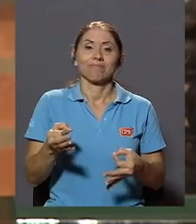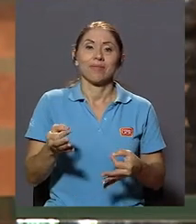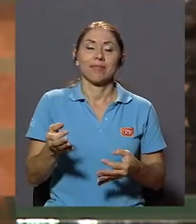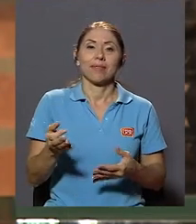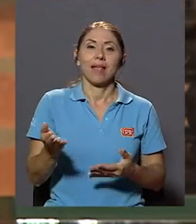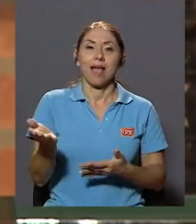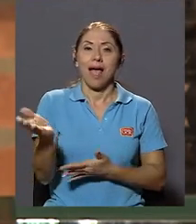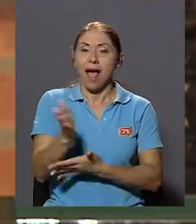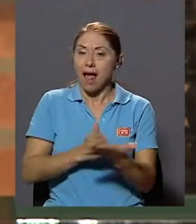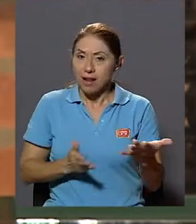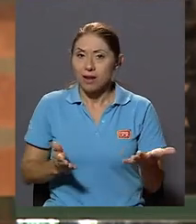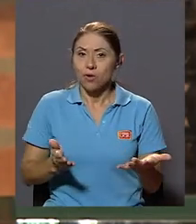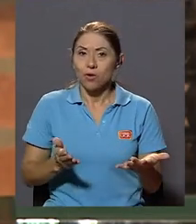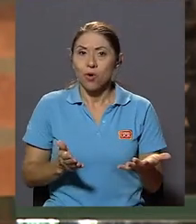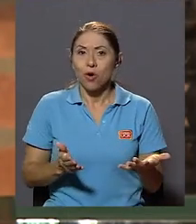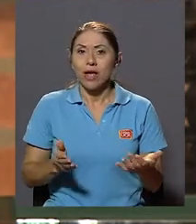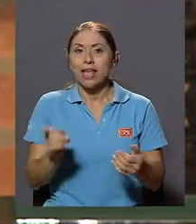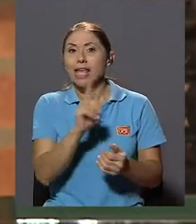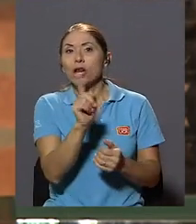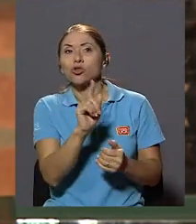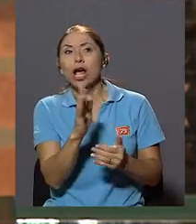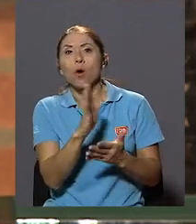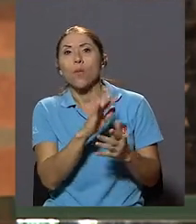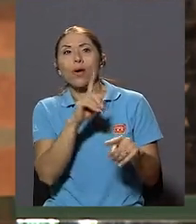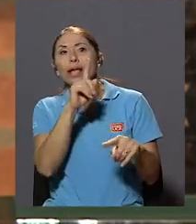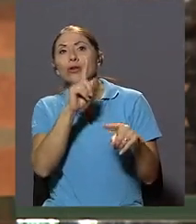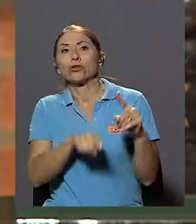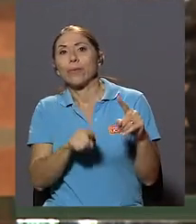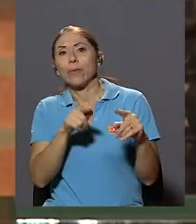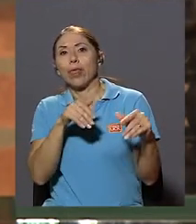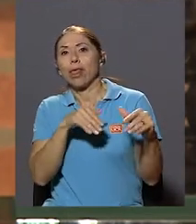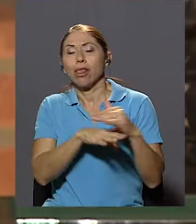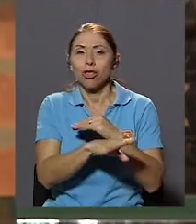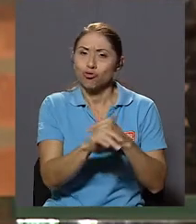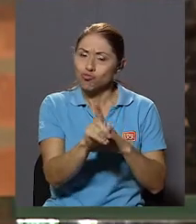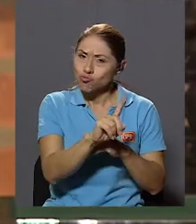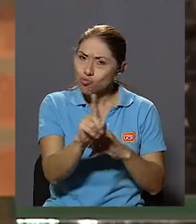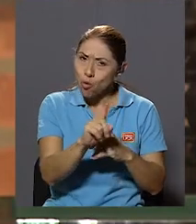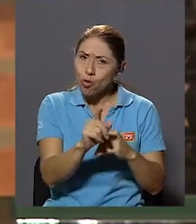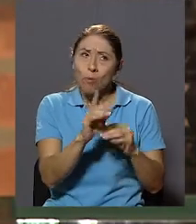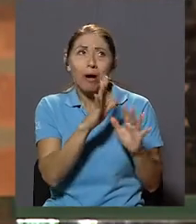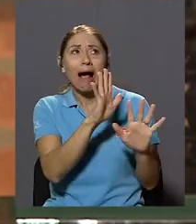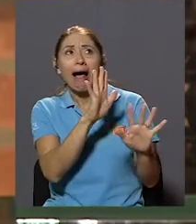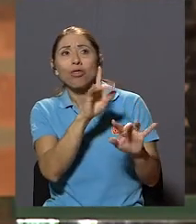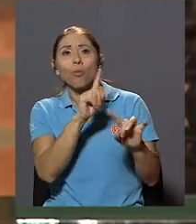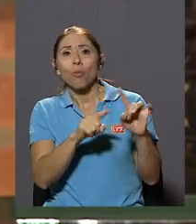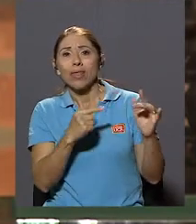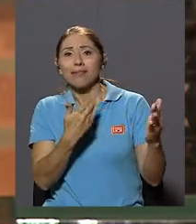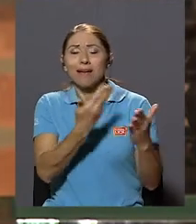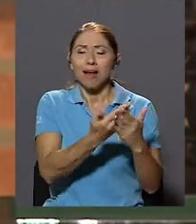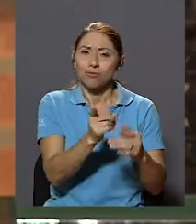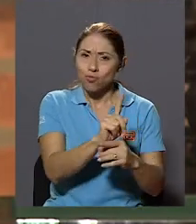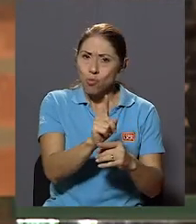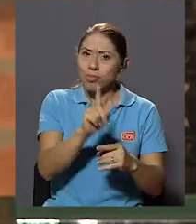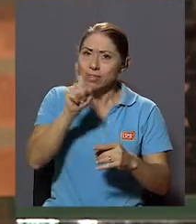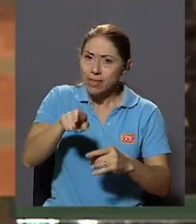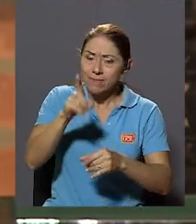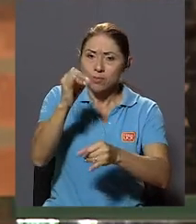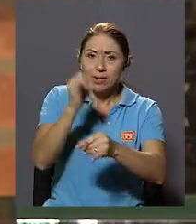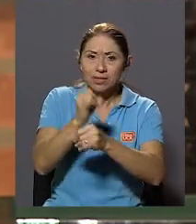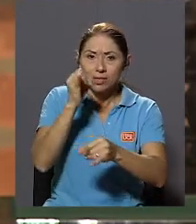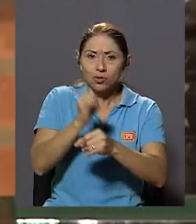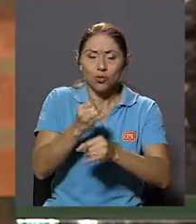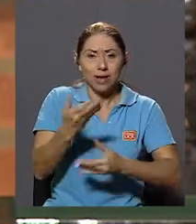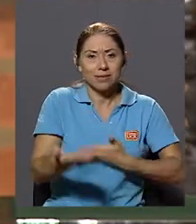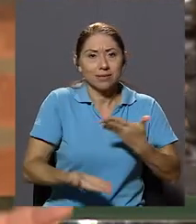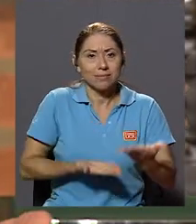Se aleje Totalmente De una Torre de marfil Y sea Una institución Al servicio De la comunidad Costarricense